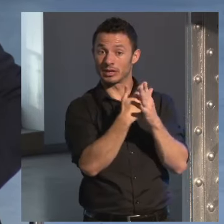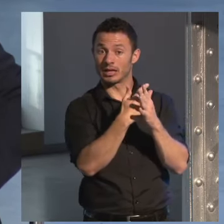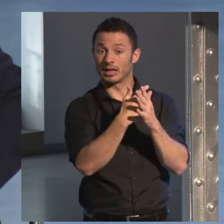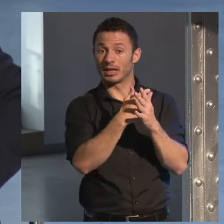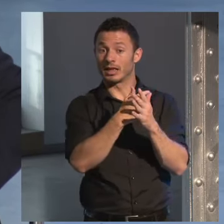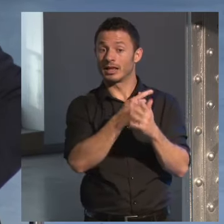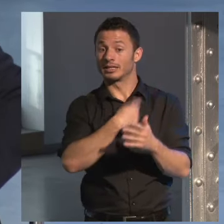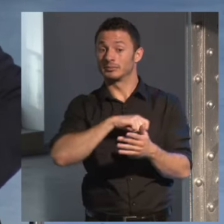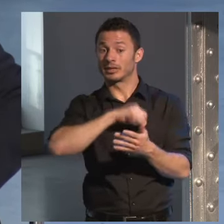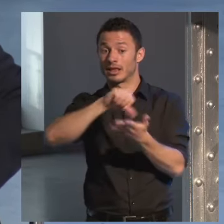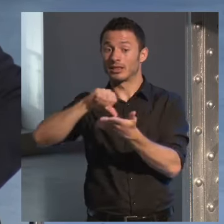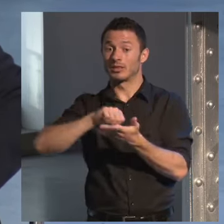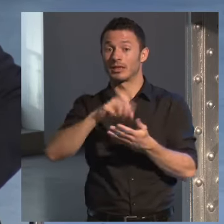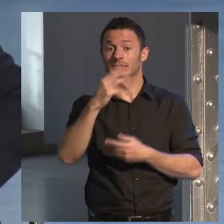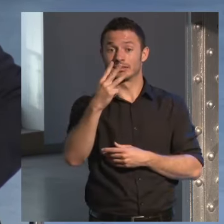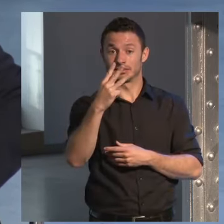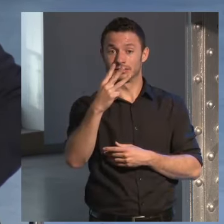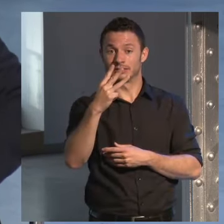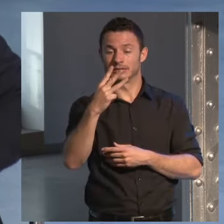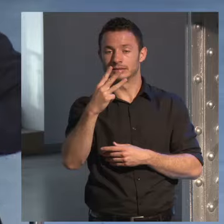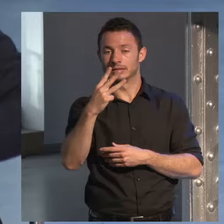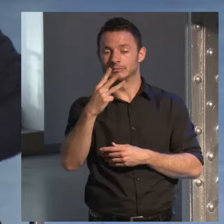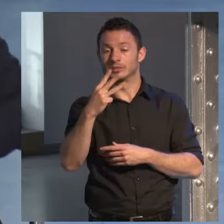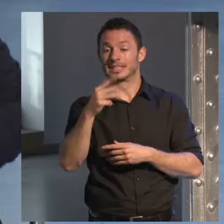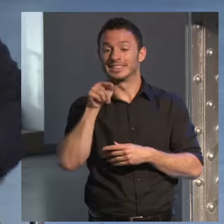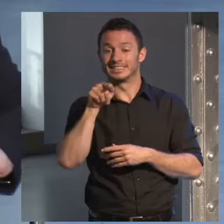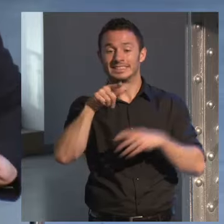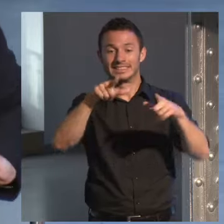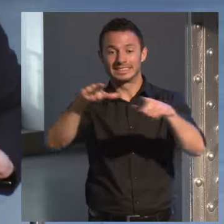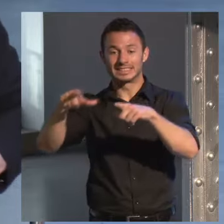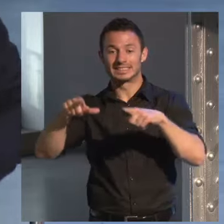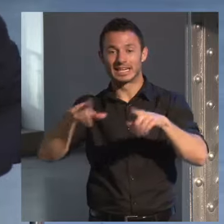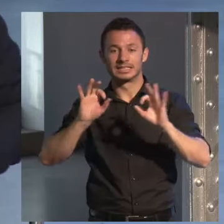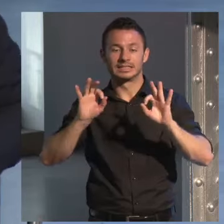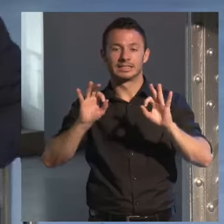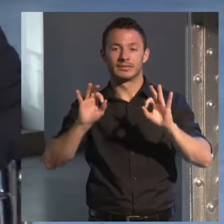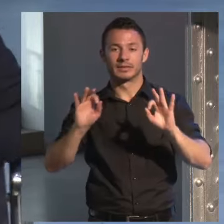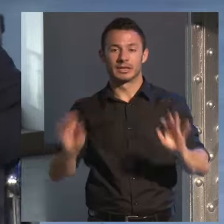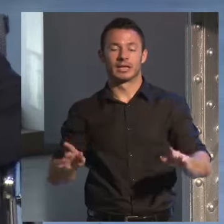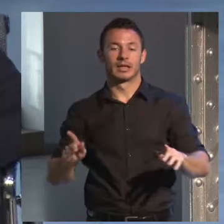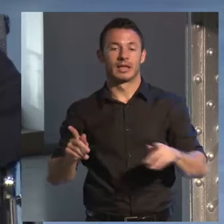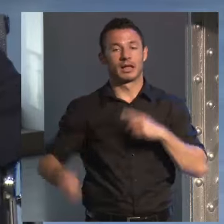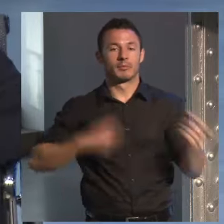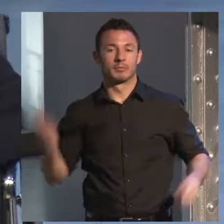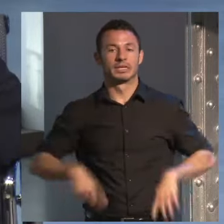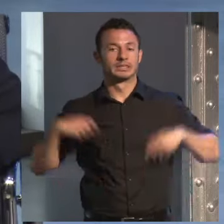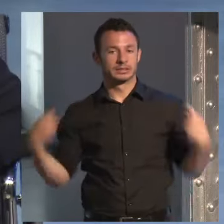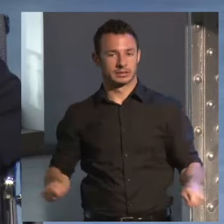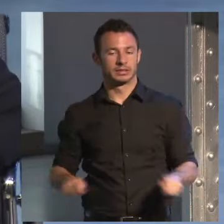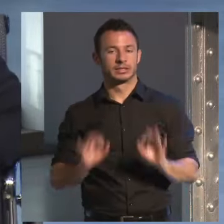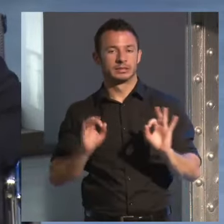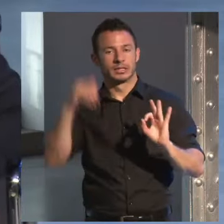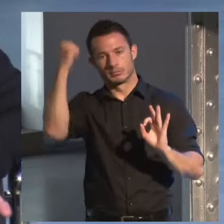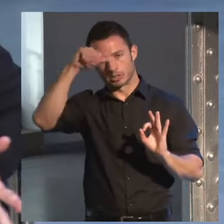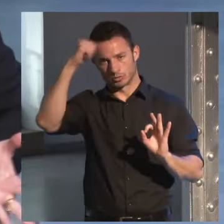tres salas de escriptis masculino y fui y la de Barcelona hay otra en